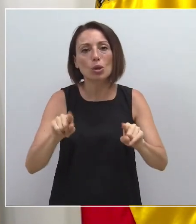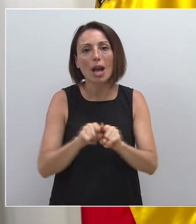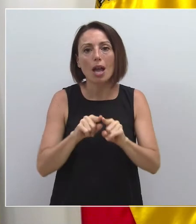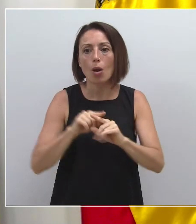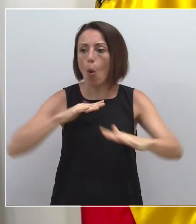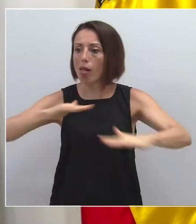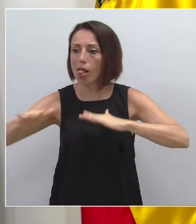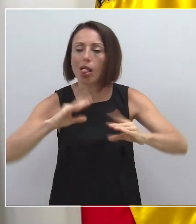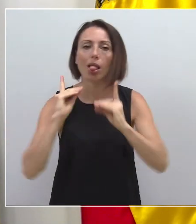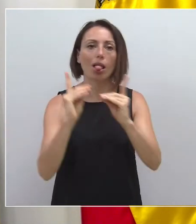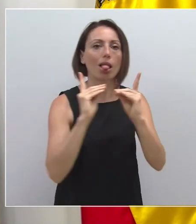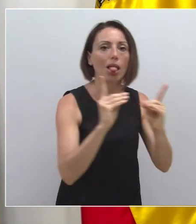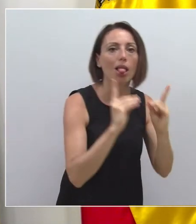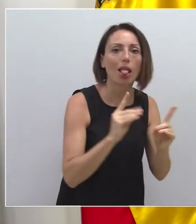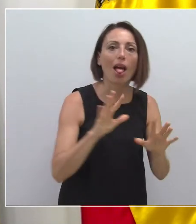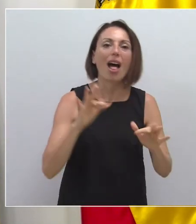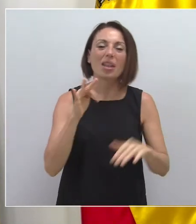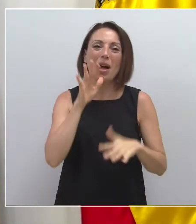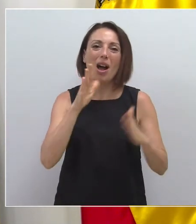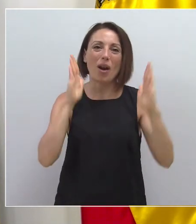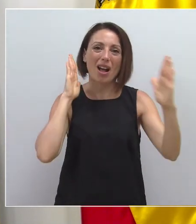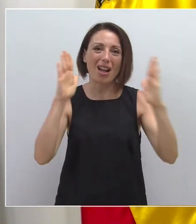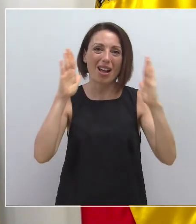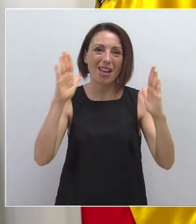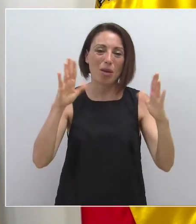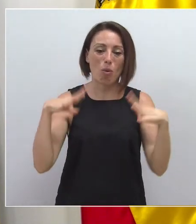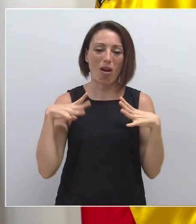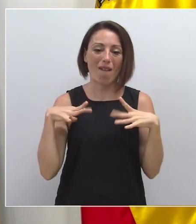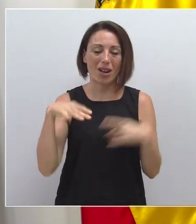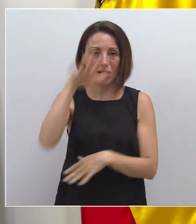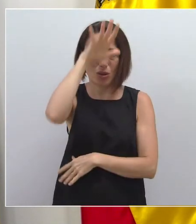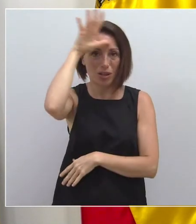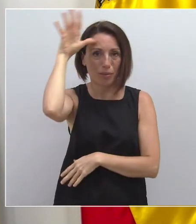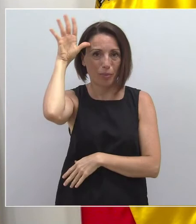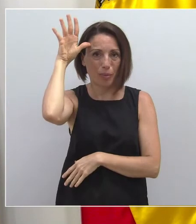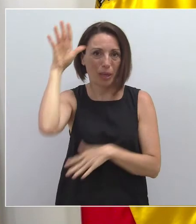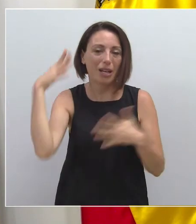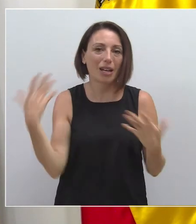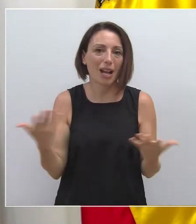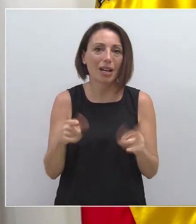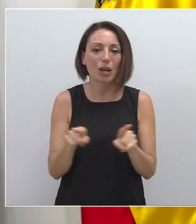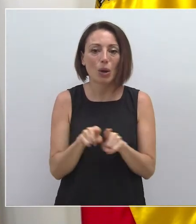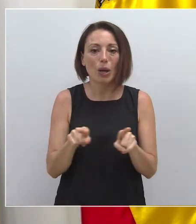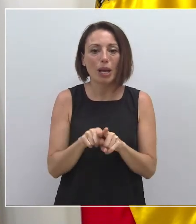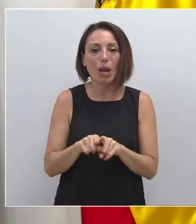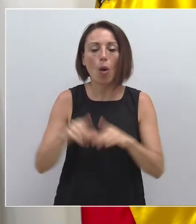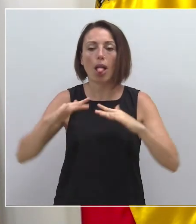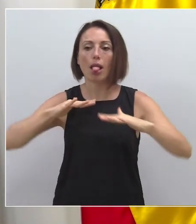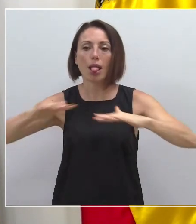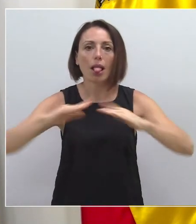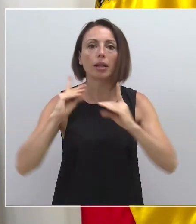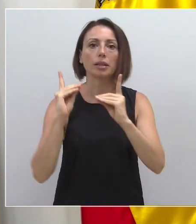movilidad y más en una situación estacional como esta del verano, donde se produce esa mayor